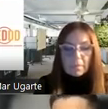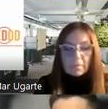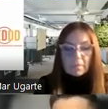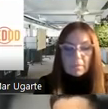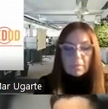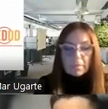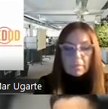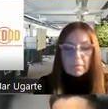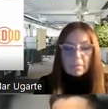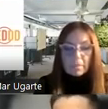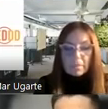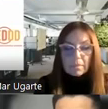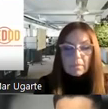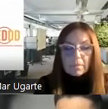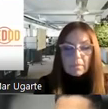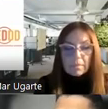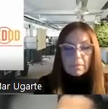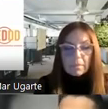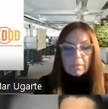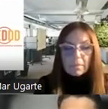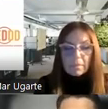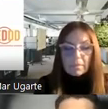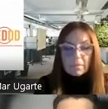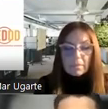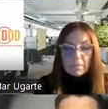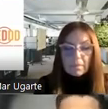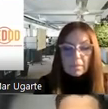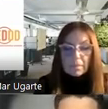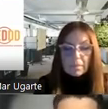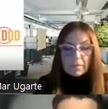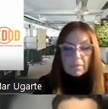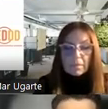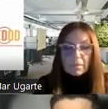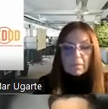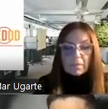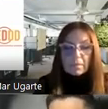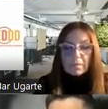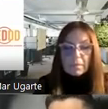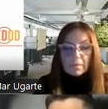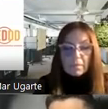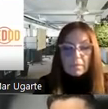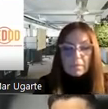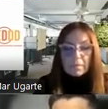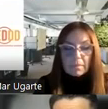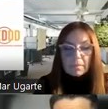trampolín y daros a conocer. Yo traigo una presentación que está a caballo